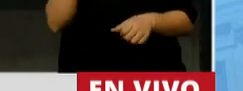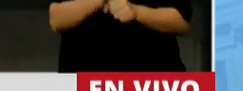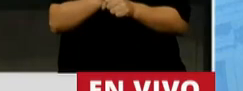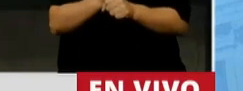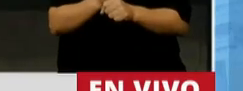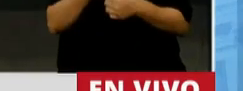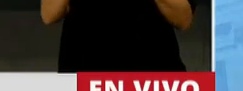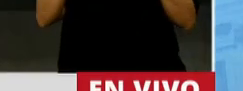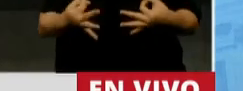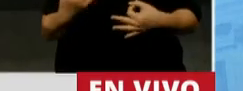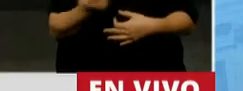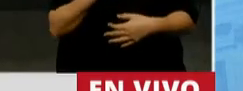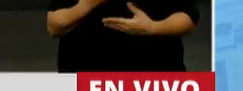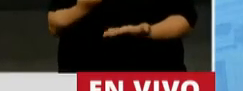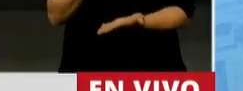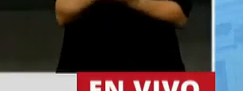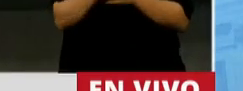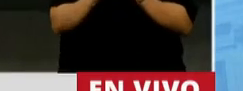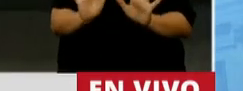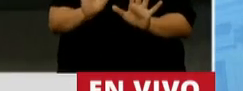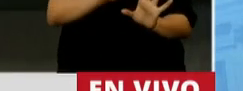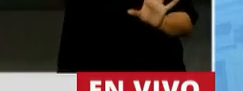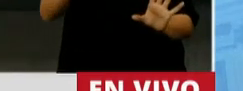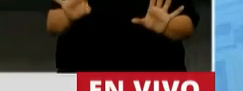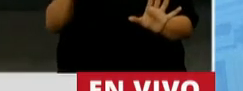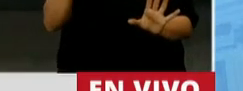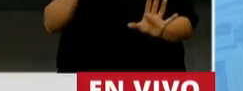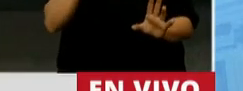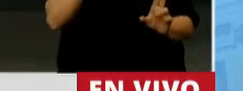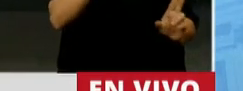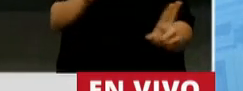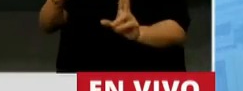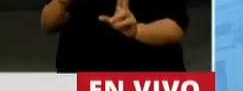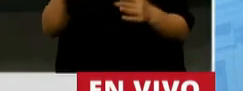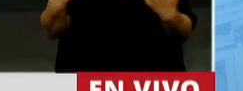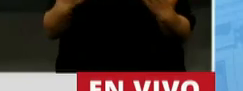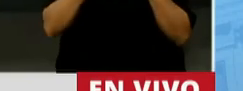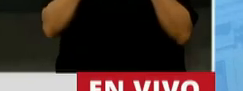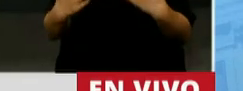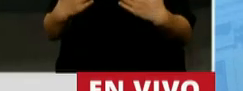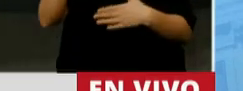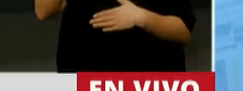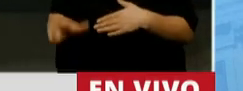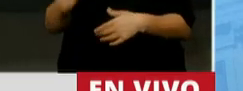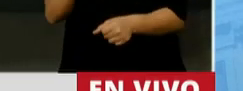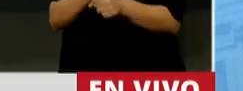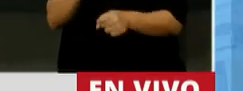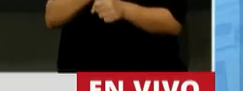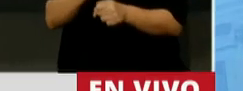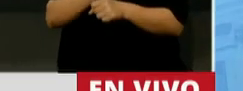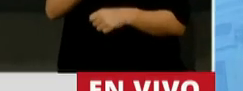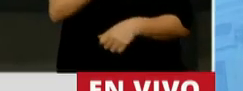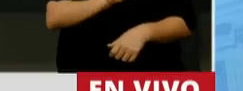tenemos quienes representamos a nuestra provincia. Por lo cual quiero agradecer el trabajo paciente